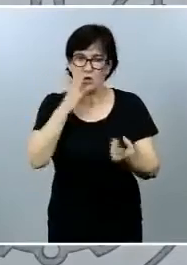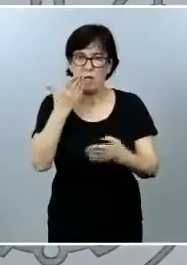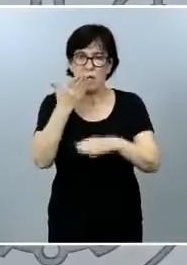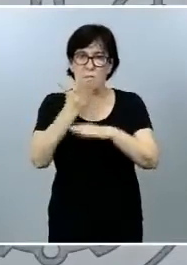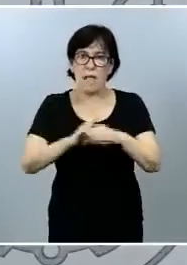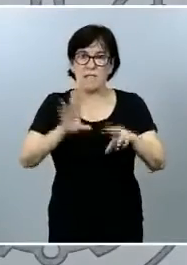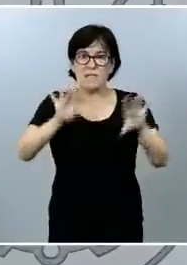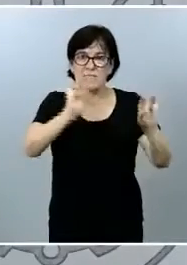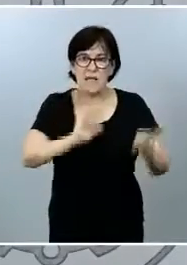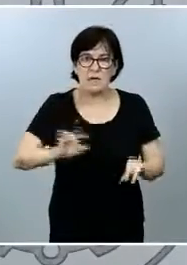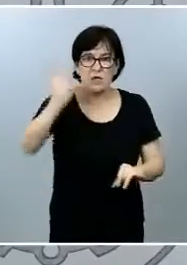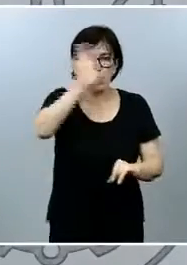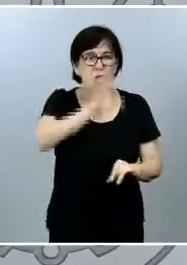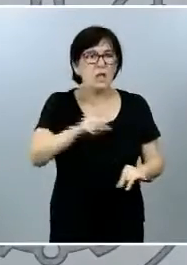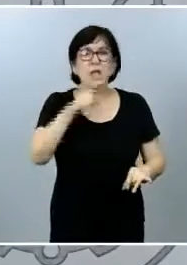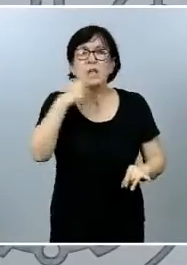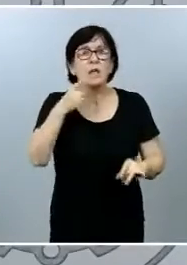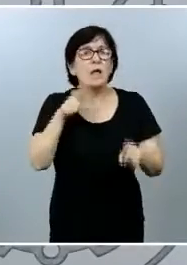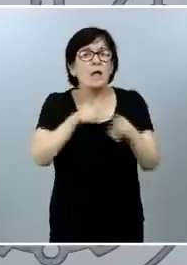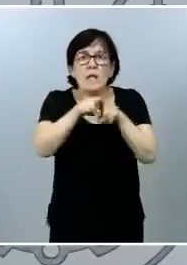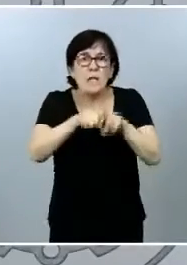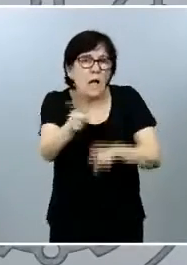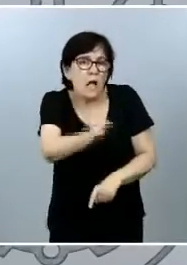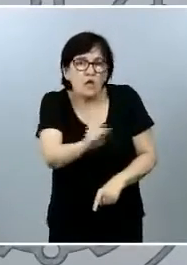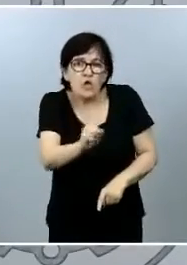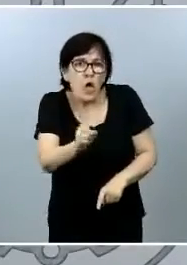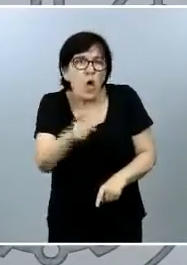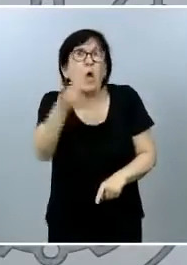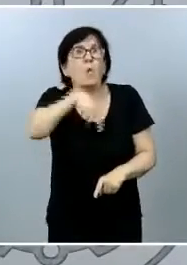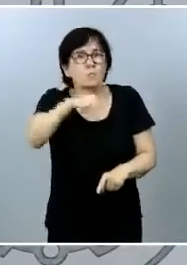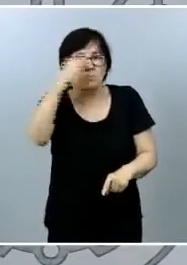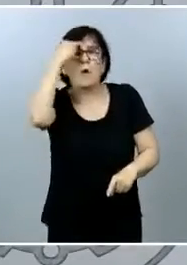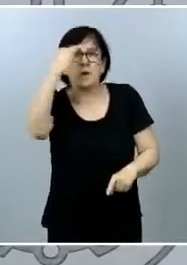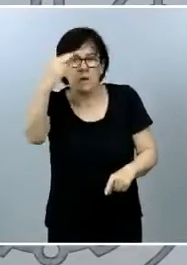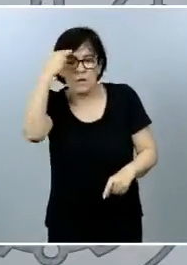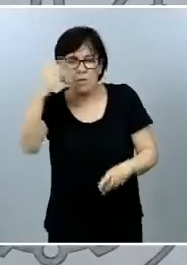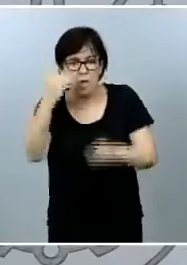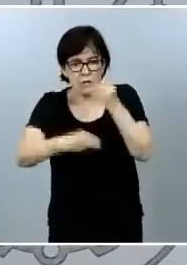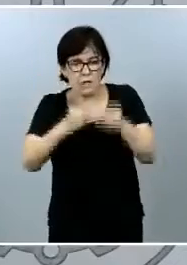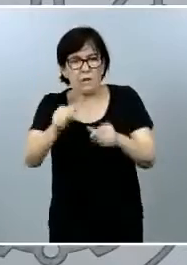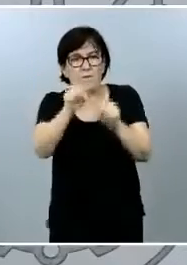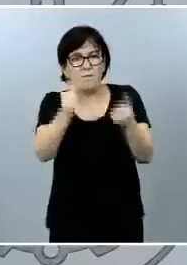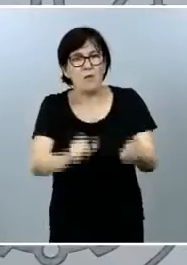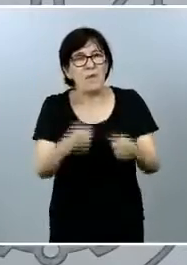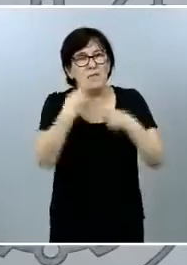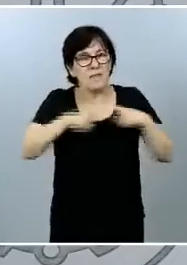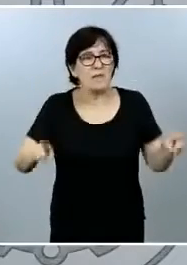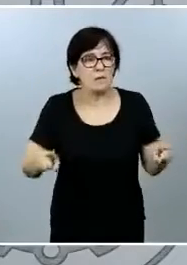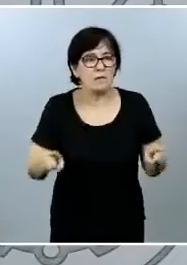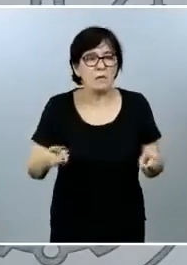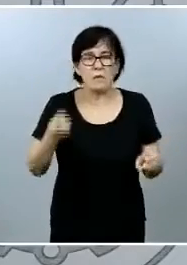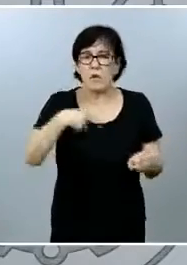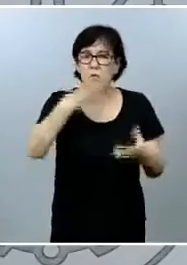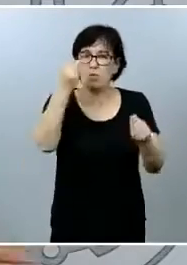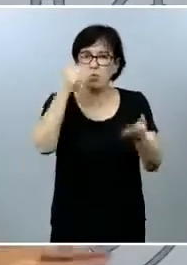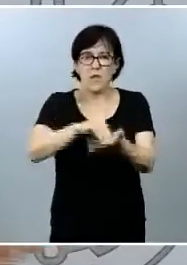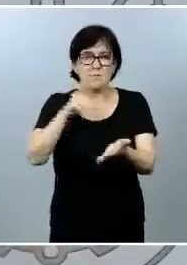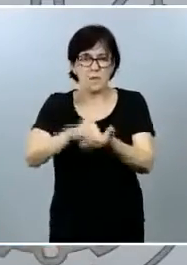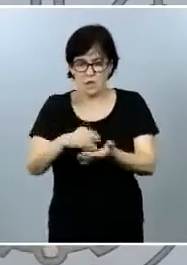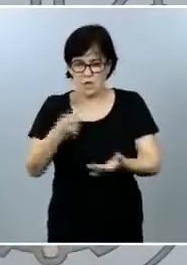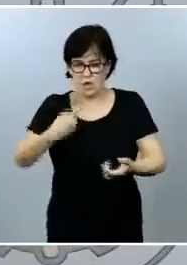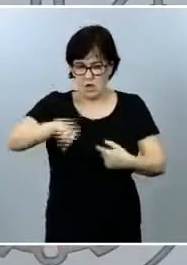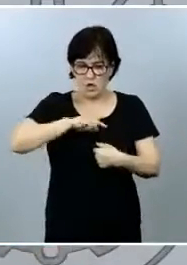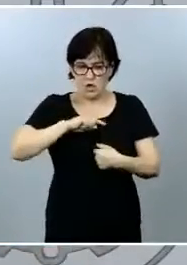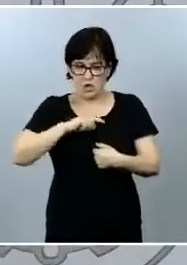hace no significa criticar lo que en otros lugares se está realizando de forma distinta y muchas veces muchos de nosotros y